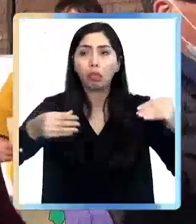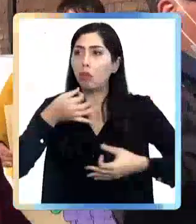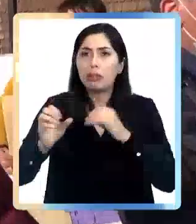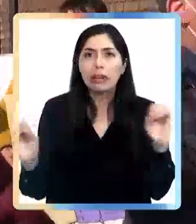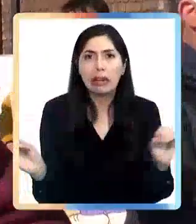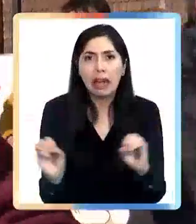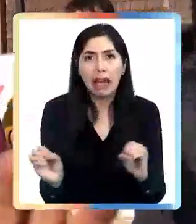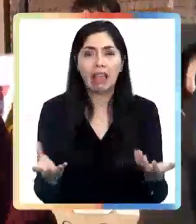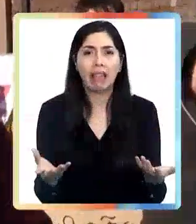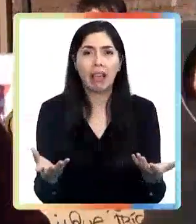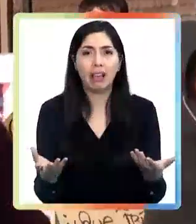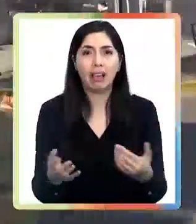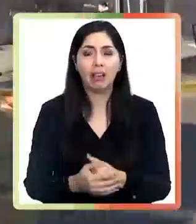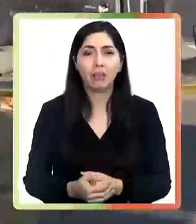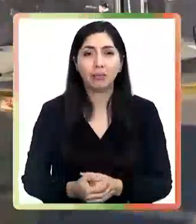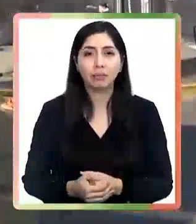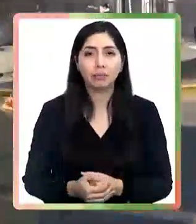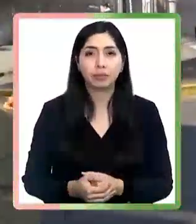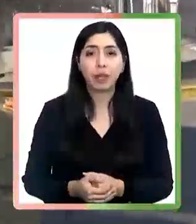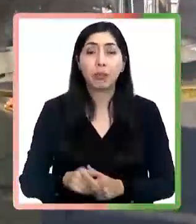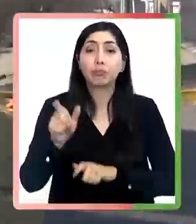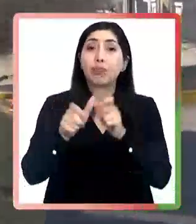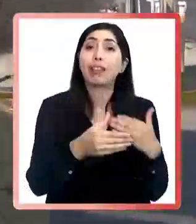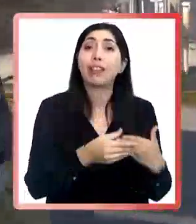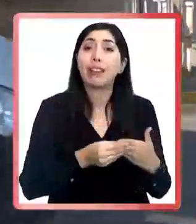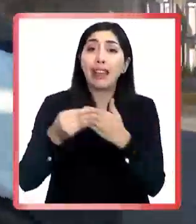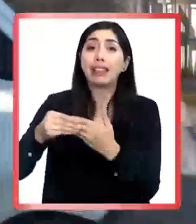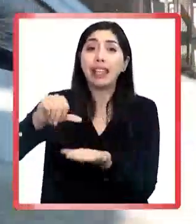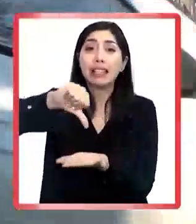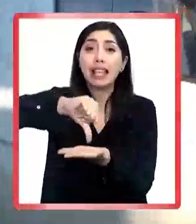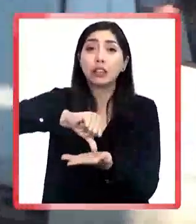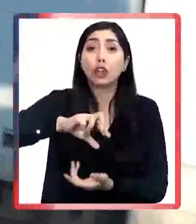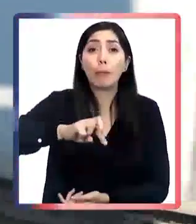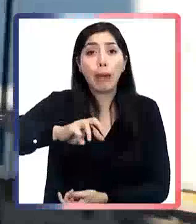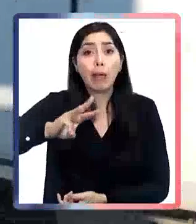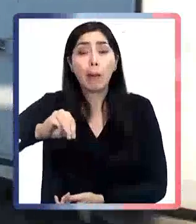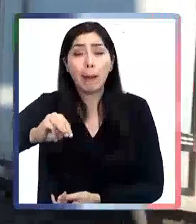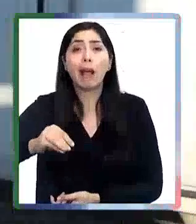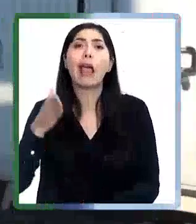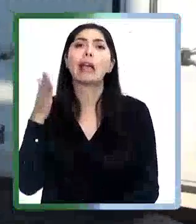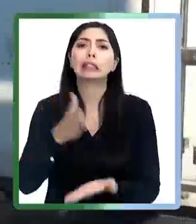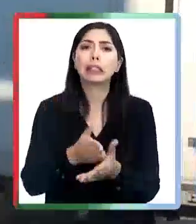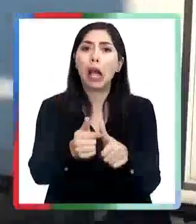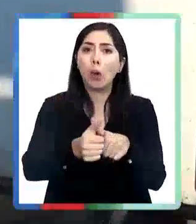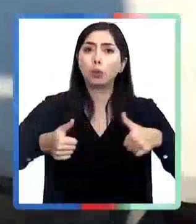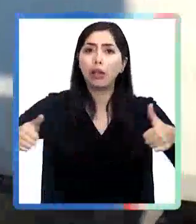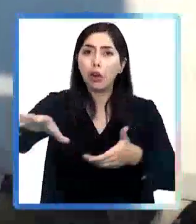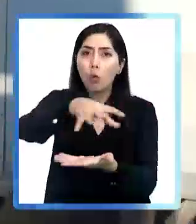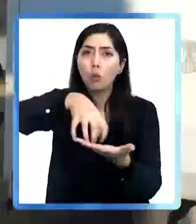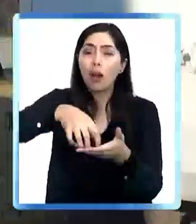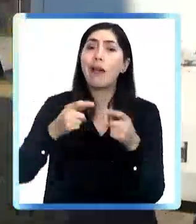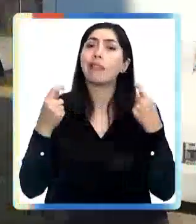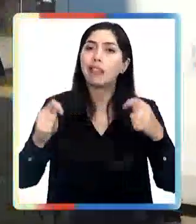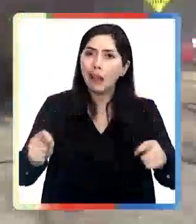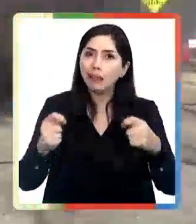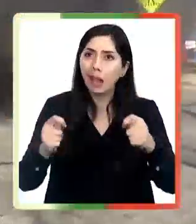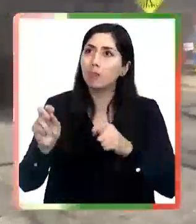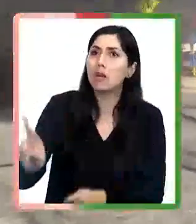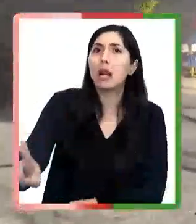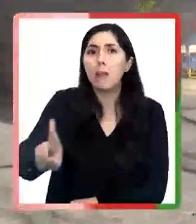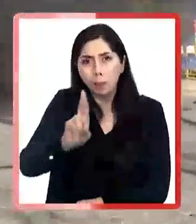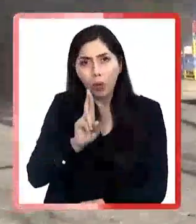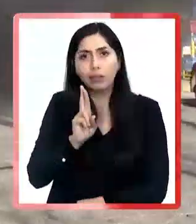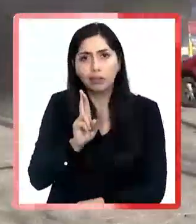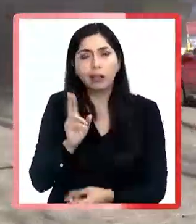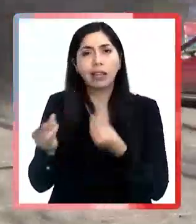Hemos estado todos los días acá y nadie ha aparecido. Dirigentes del Centro de Padres exigen la presencia de autoridades comunales para tratar de conseguir alguna respuesta